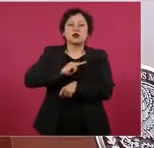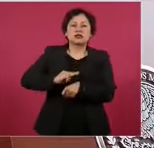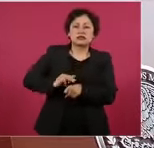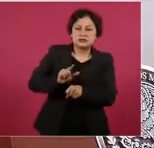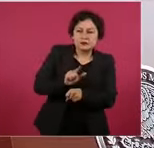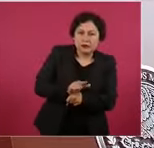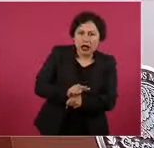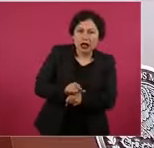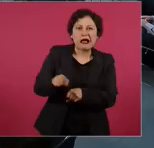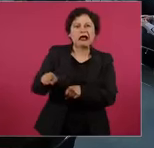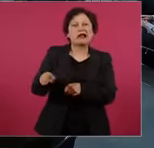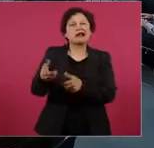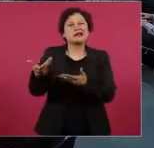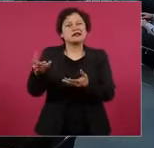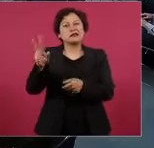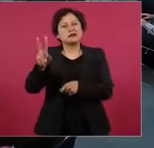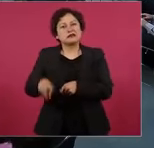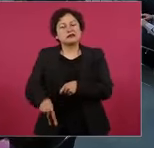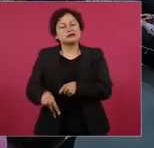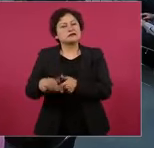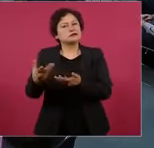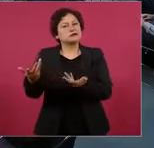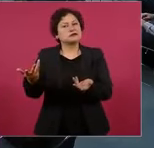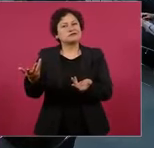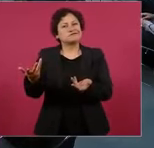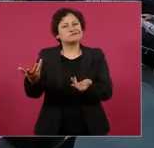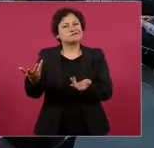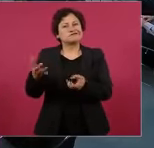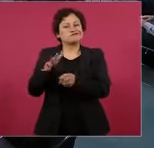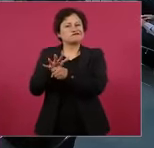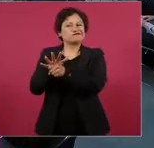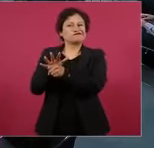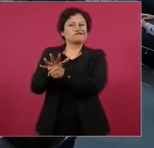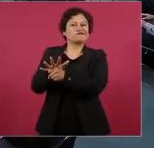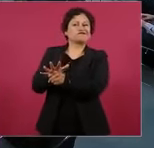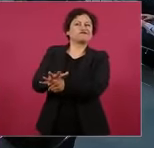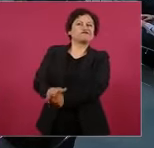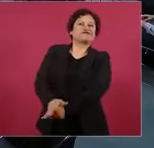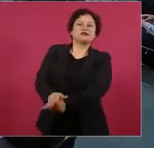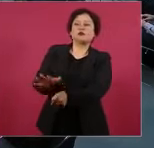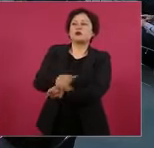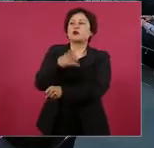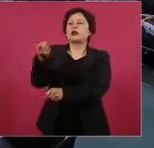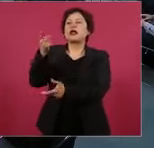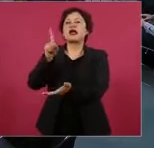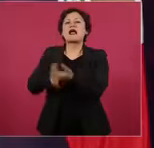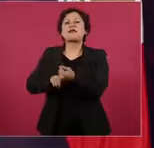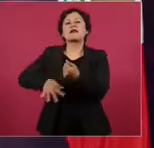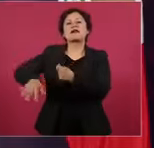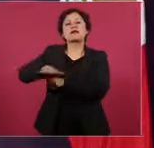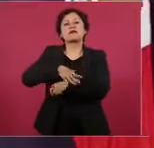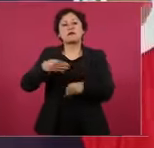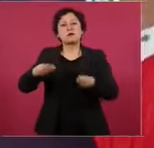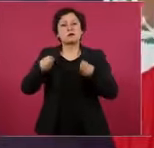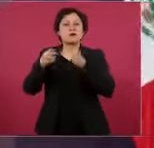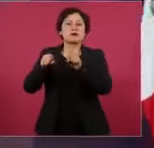están más expuestos, porque